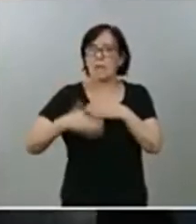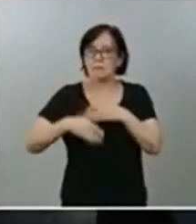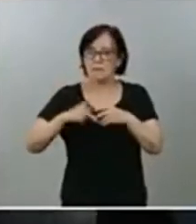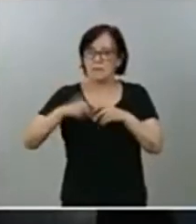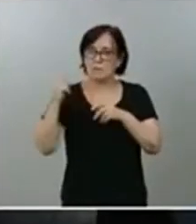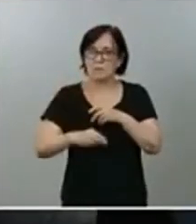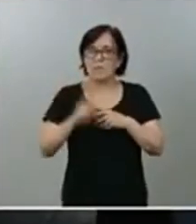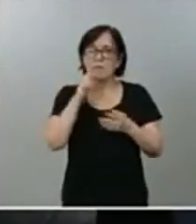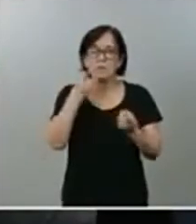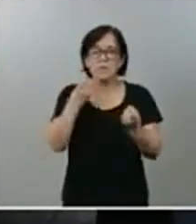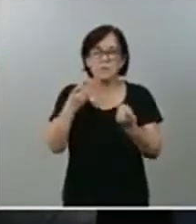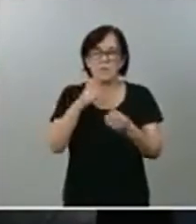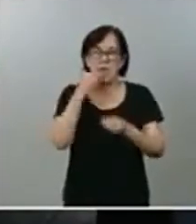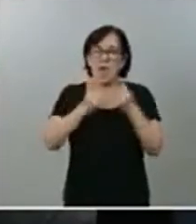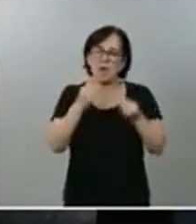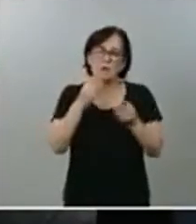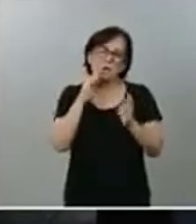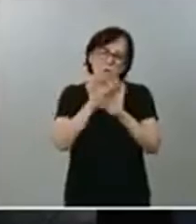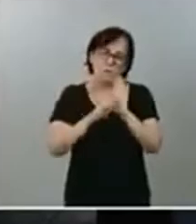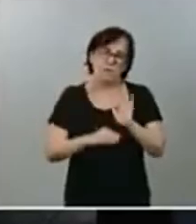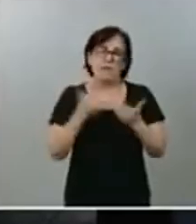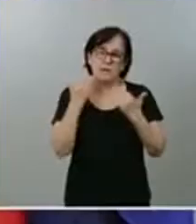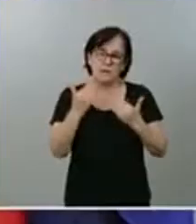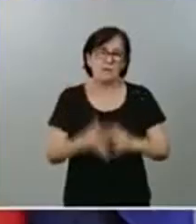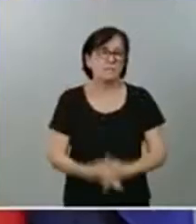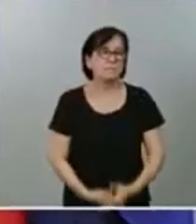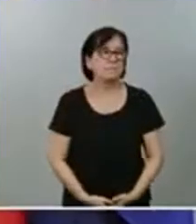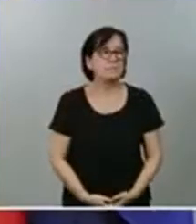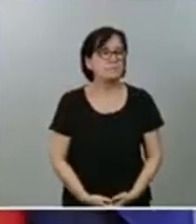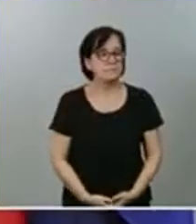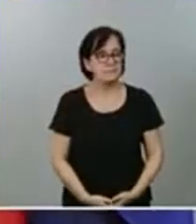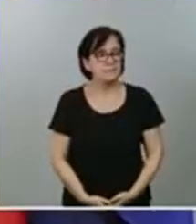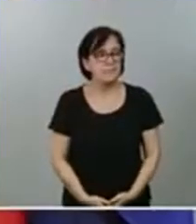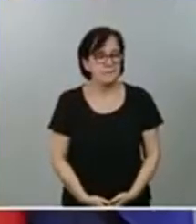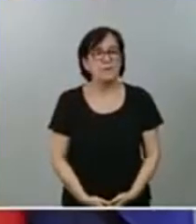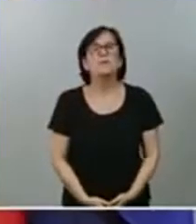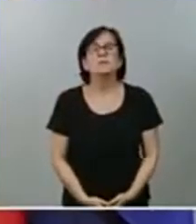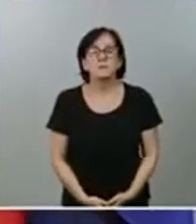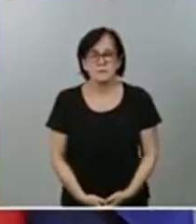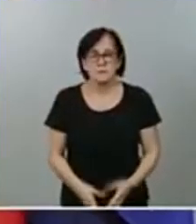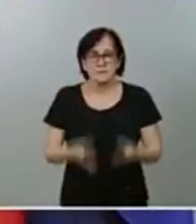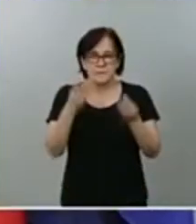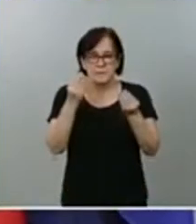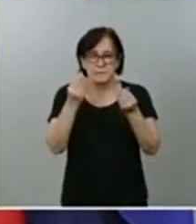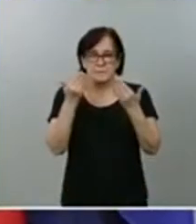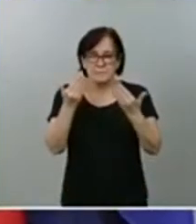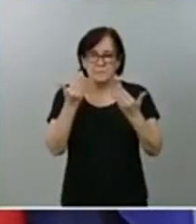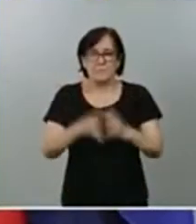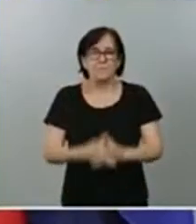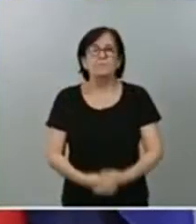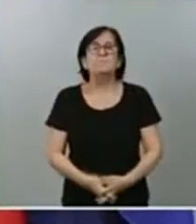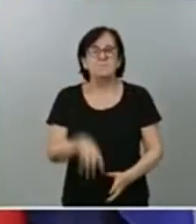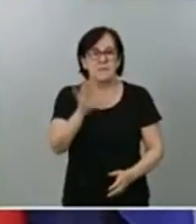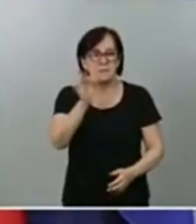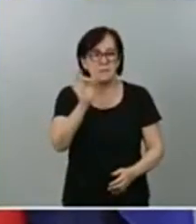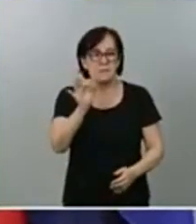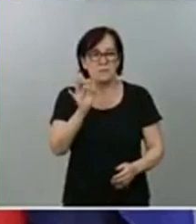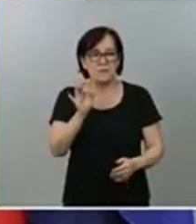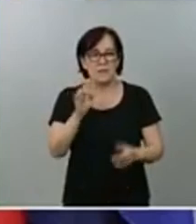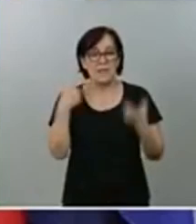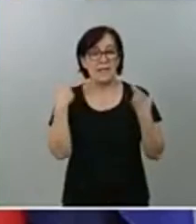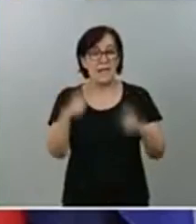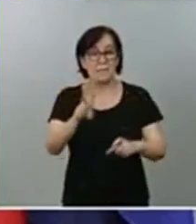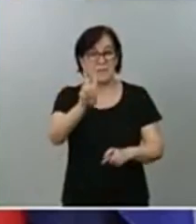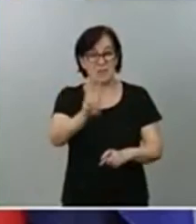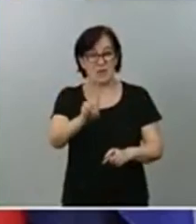necesario tomar alguna otra medida. Gracias. Muchas gracias, Carolina, por su pregunta. Efectivamente, el capítulo 2 de este